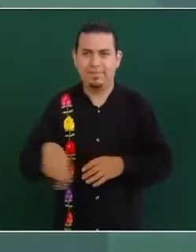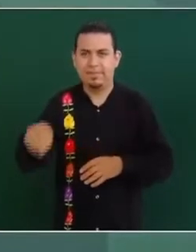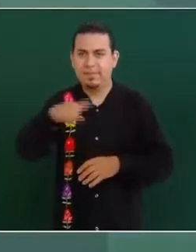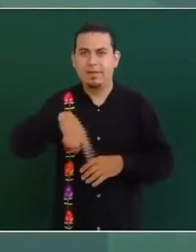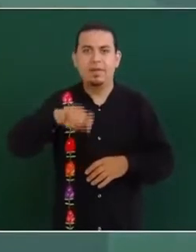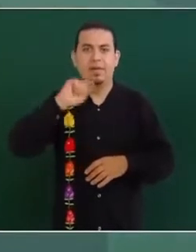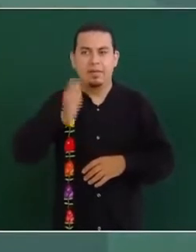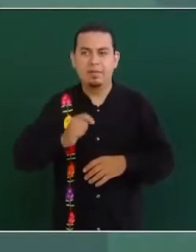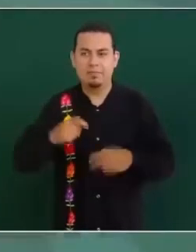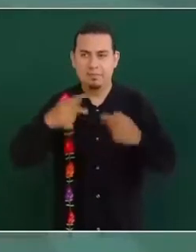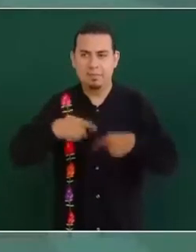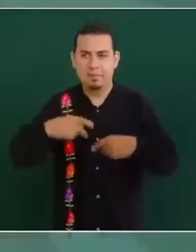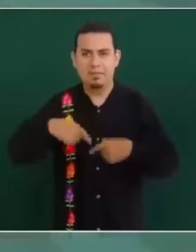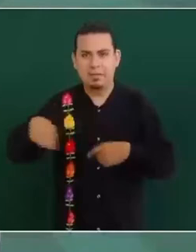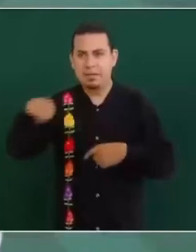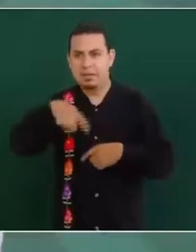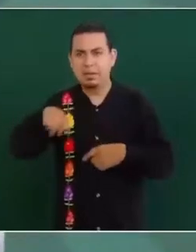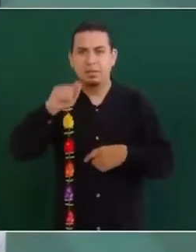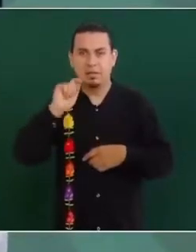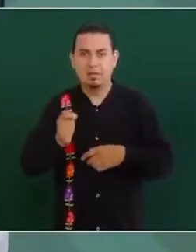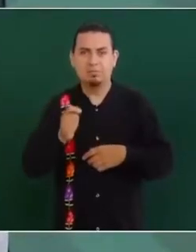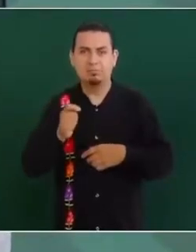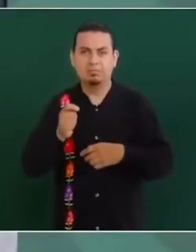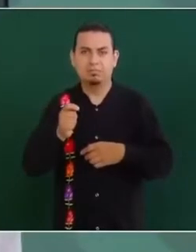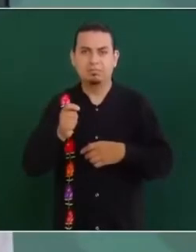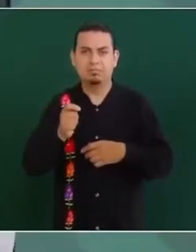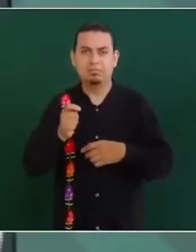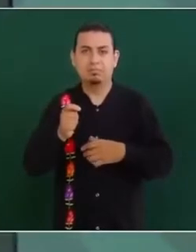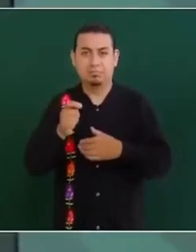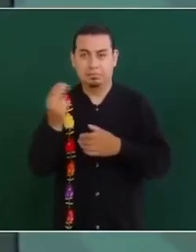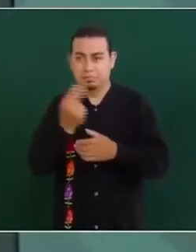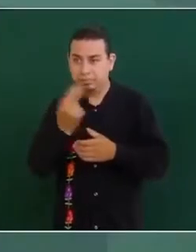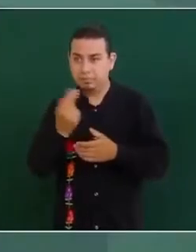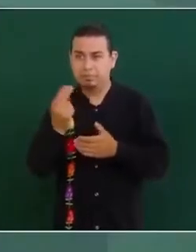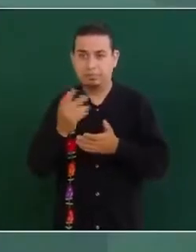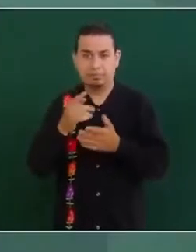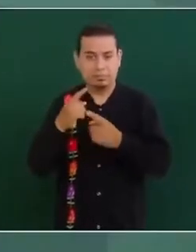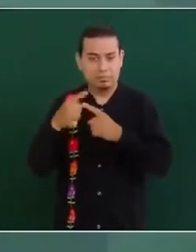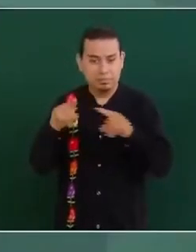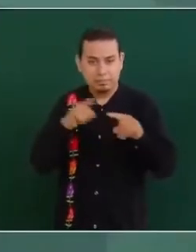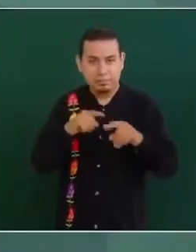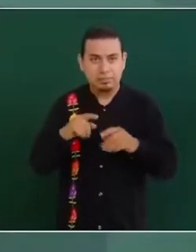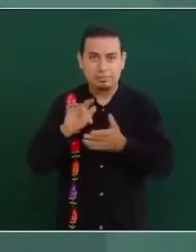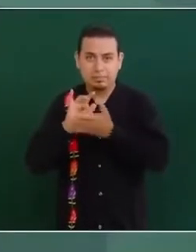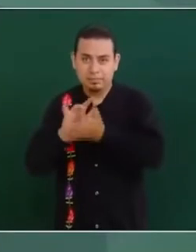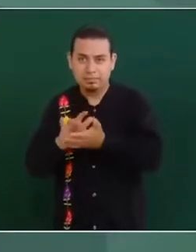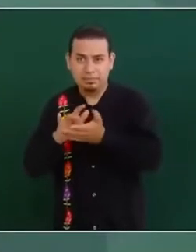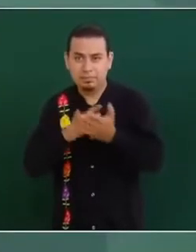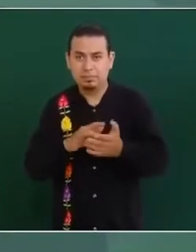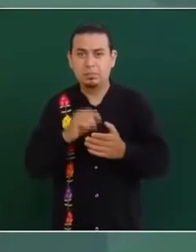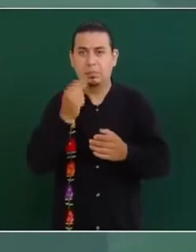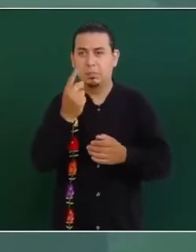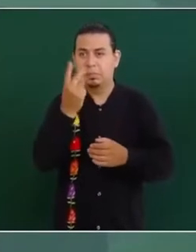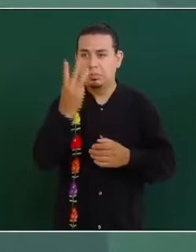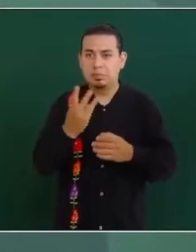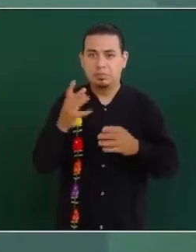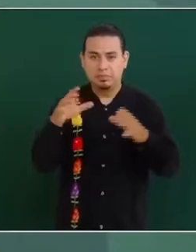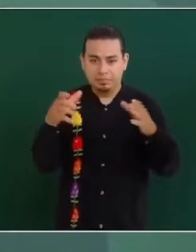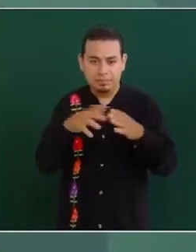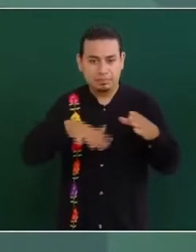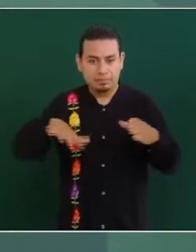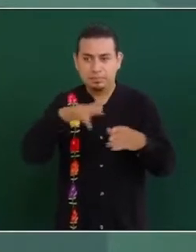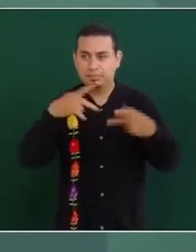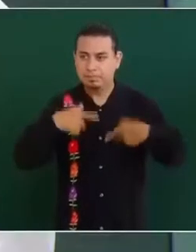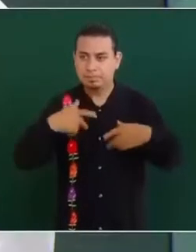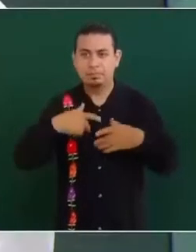atrás a eso, si necesitan dos terceras partes de los